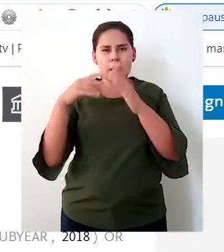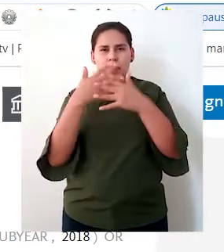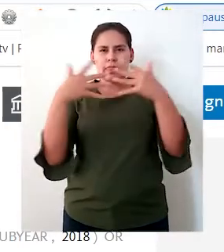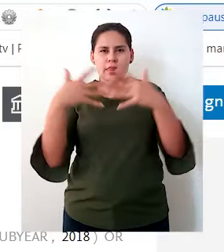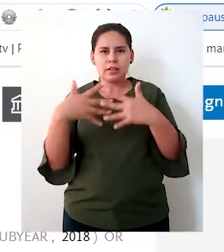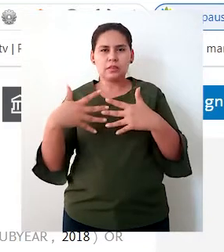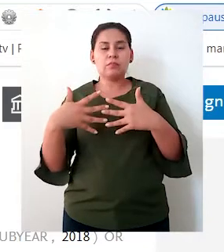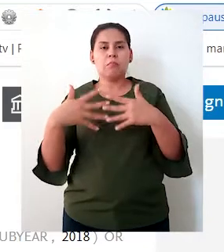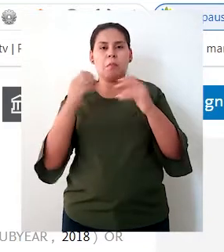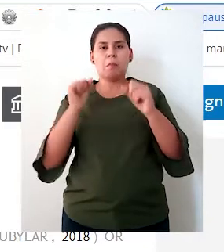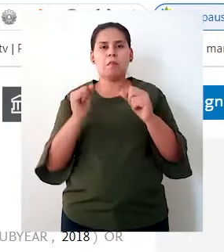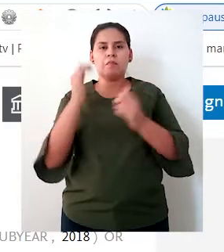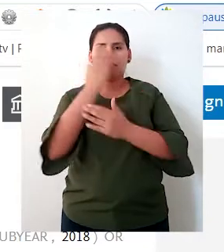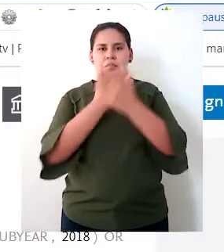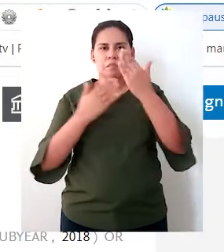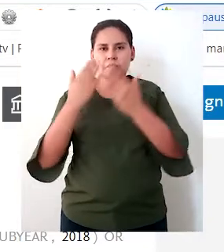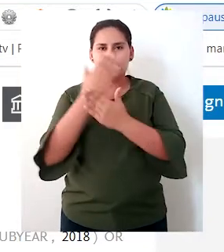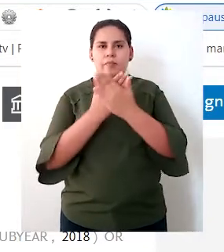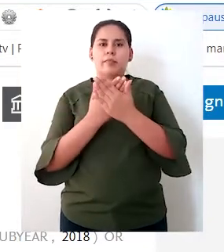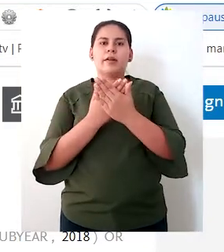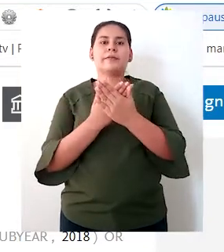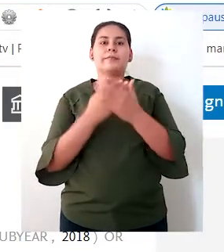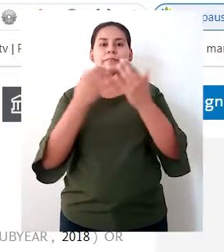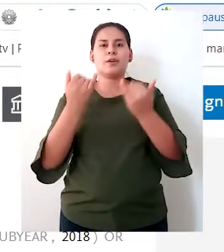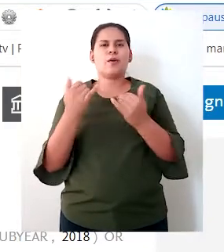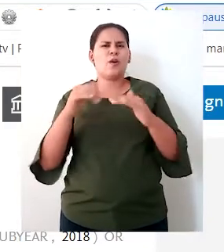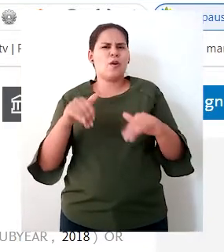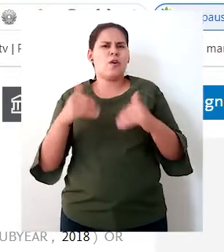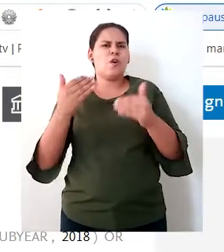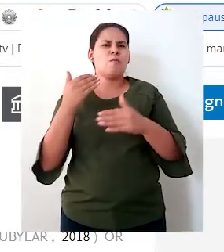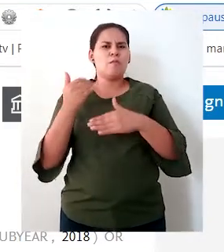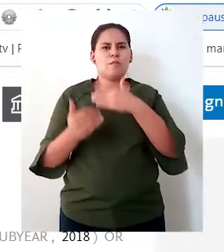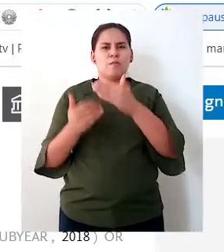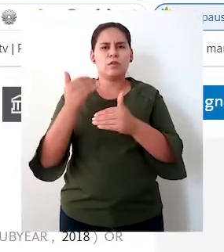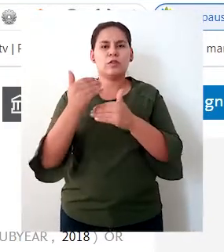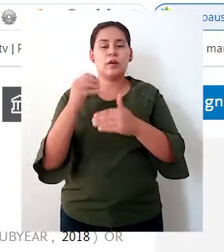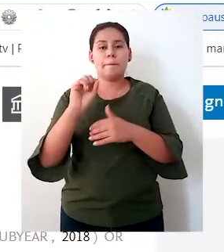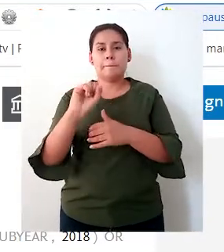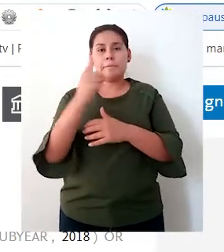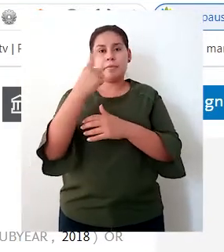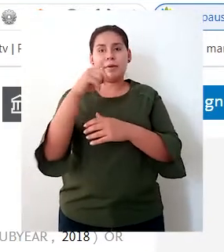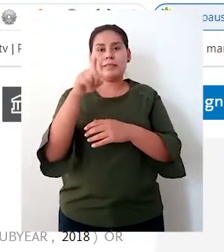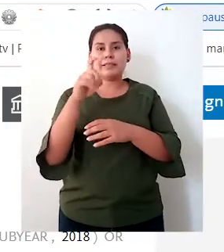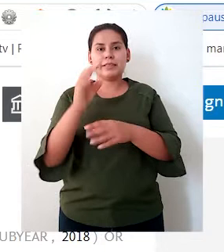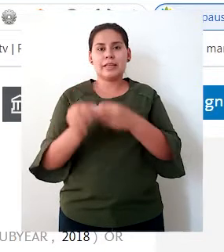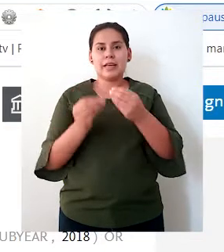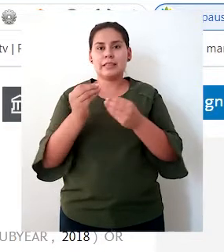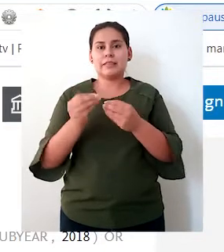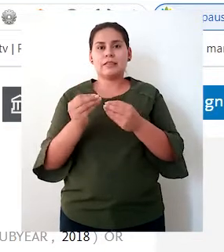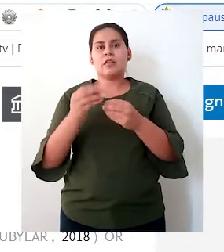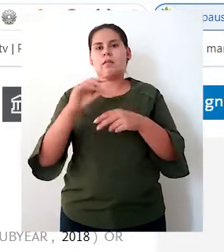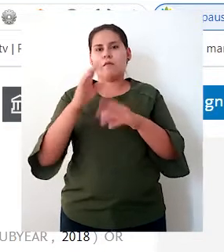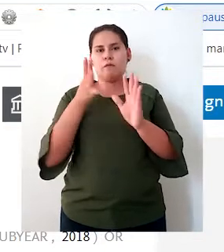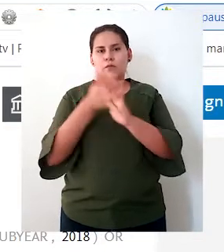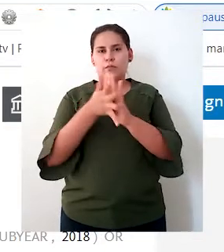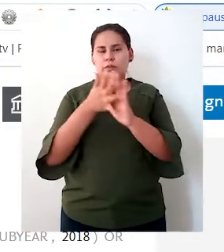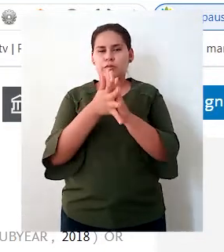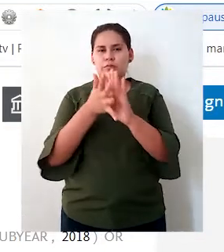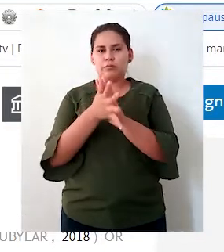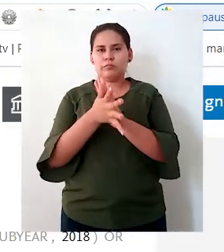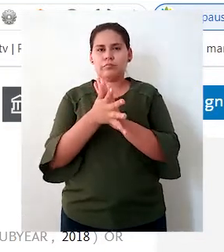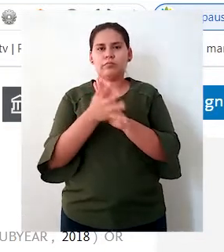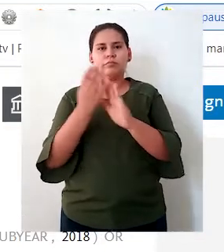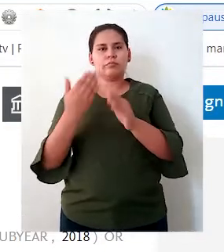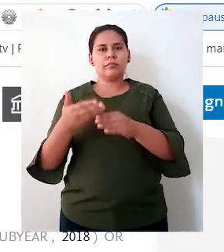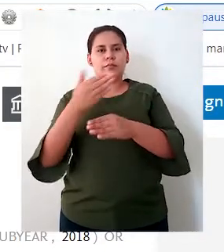a hacer un análisis bibliométrico. ¿Cómo vamos a hacer ese proceso? Lo primero que debemos tener es la información. Para ello,